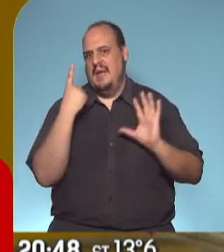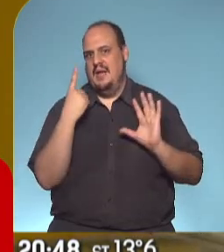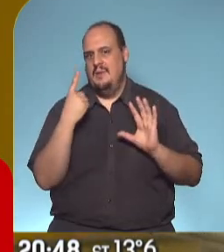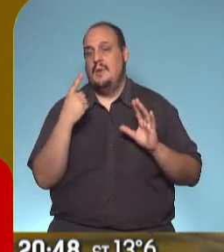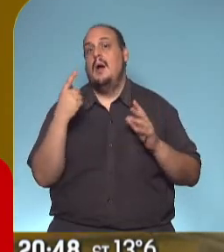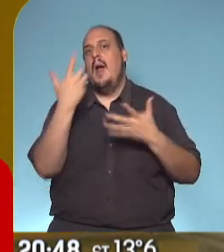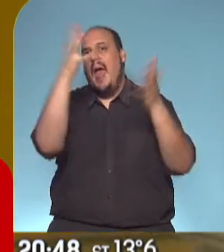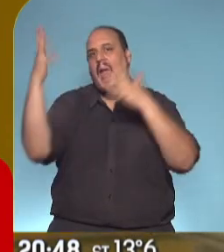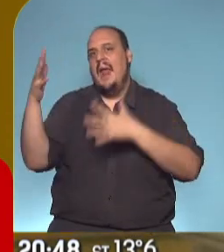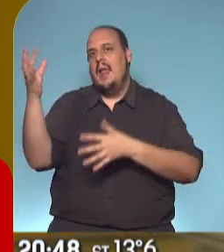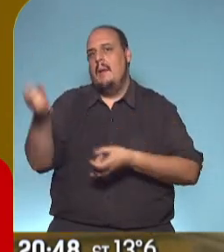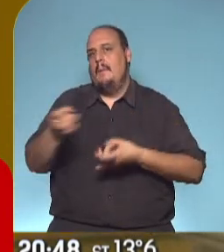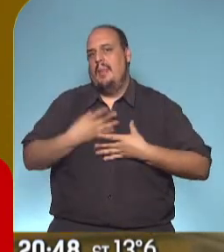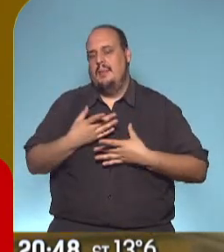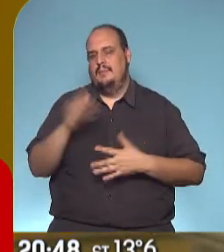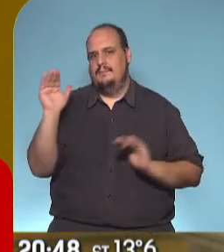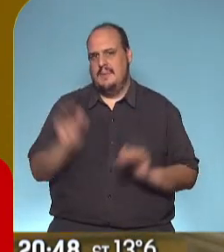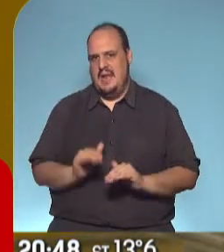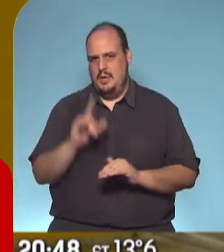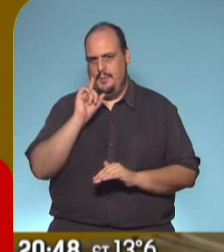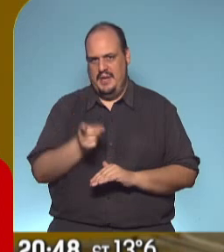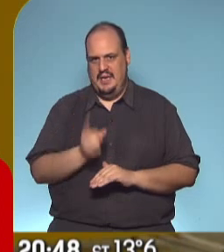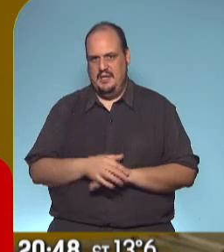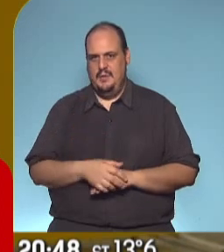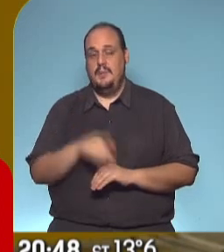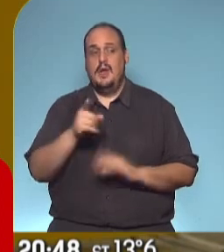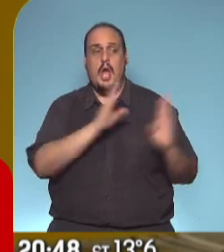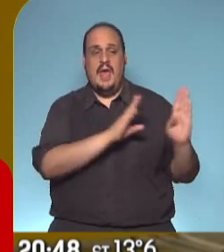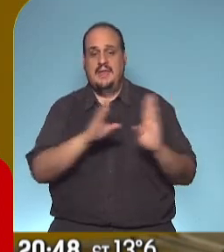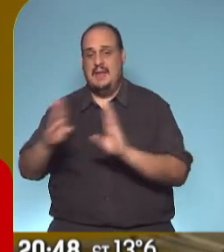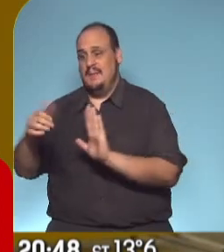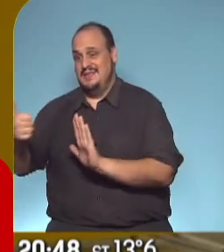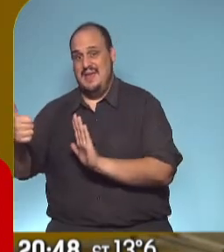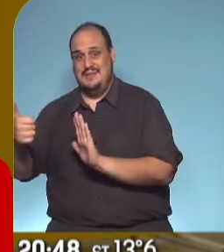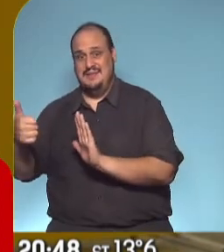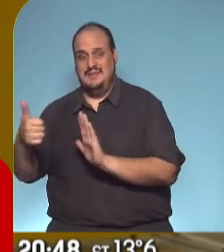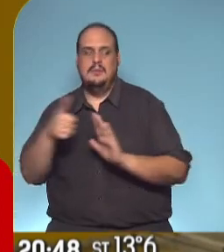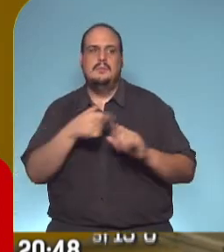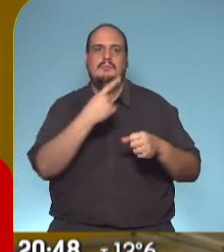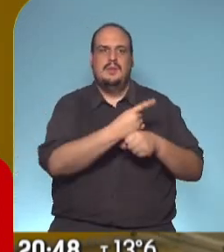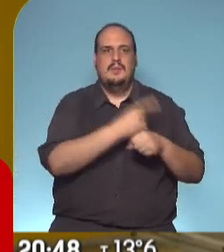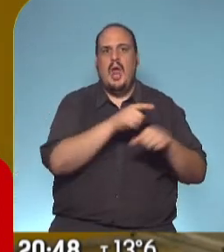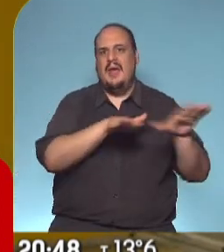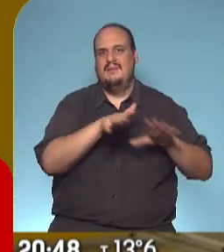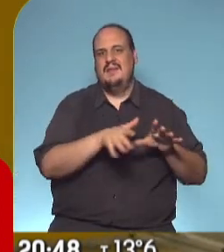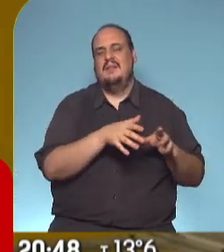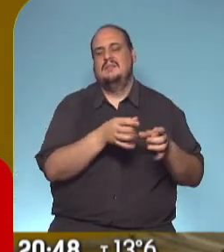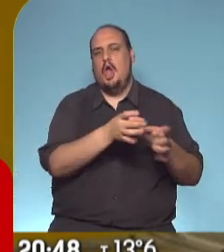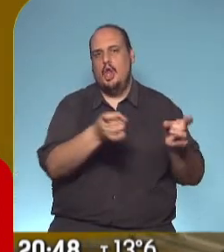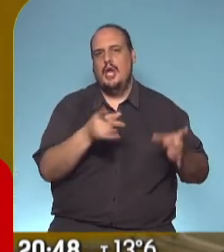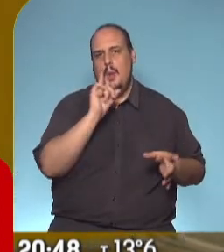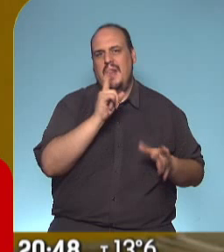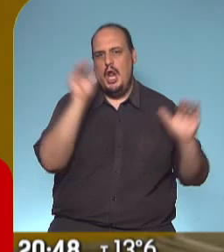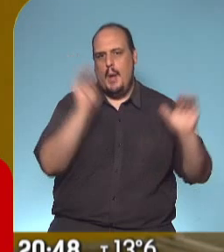menos riesgo de contagio. Pero justamente, en un plan de seis etapas, empezamos por las actividades que menos riesgo de contagio generan,